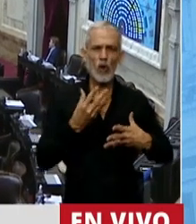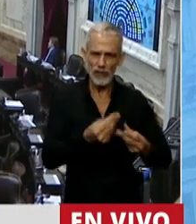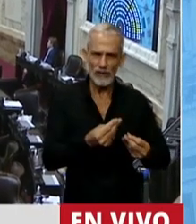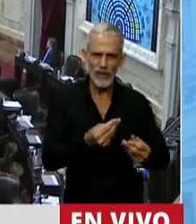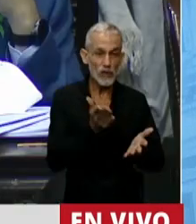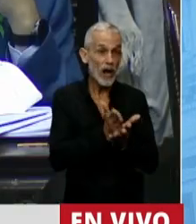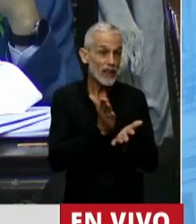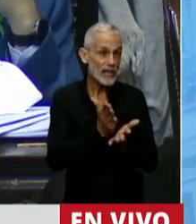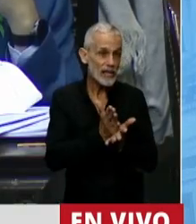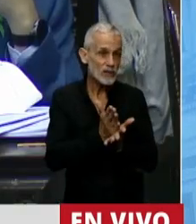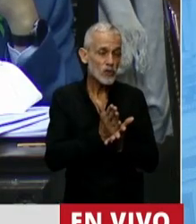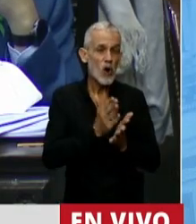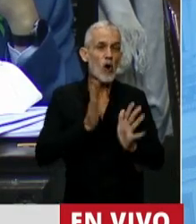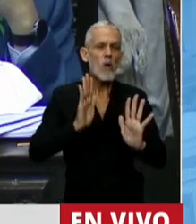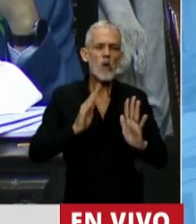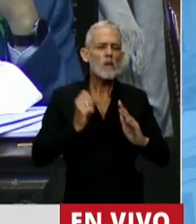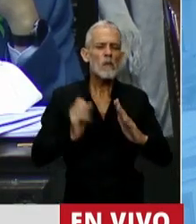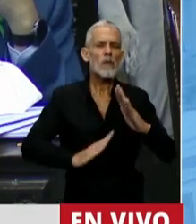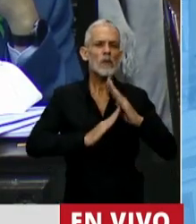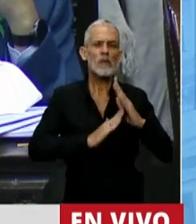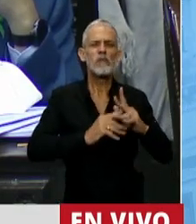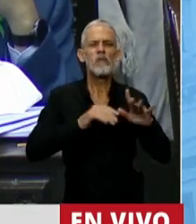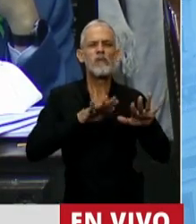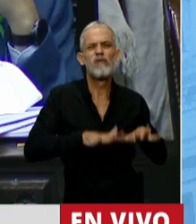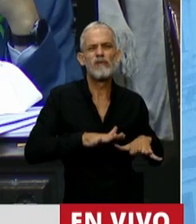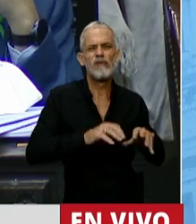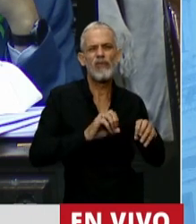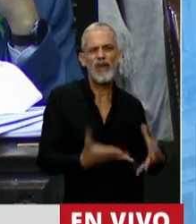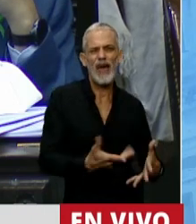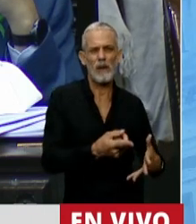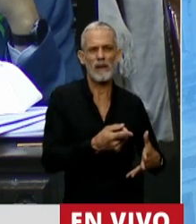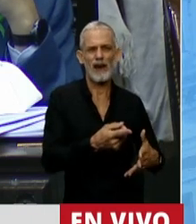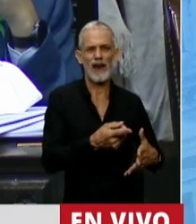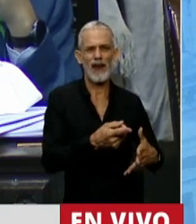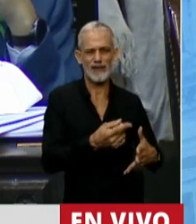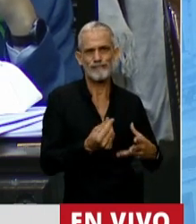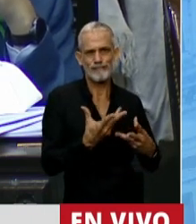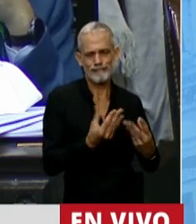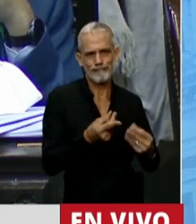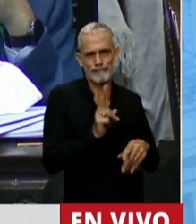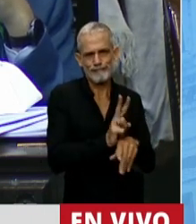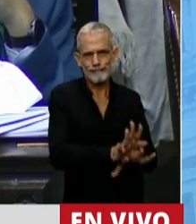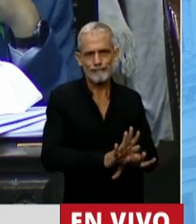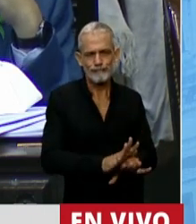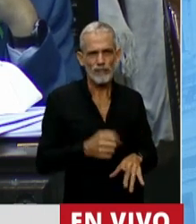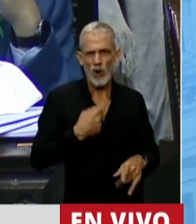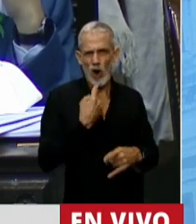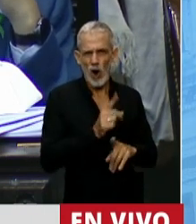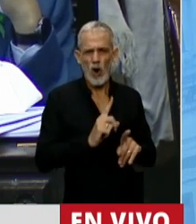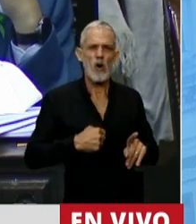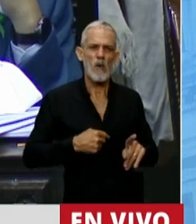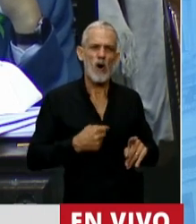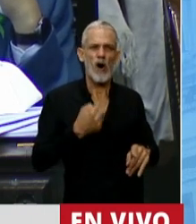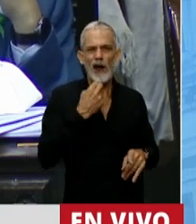el derecho fundamental de los más débiles, de los más protegidos. A mí no me da lo mismo que un niño